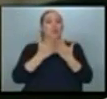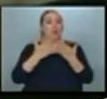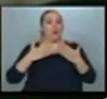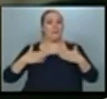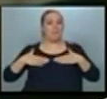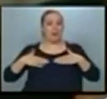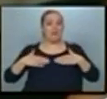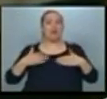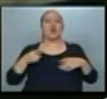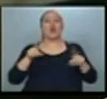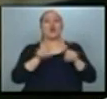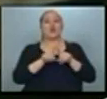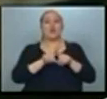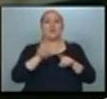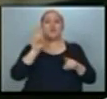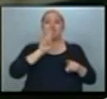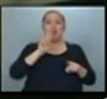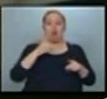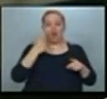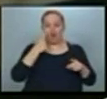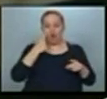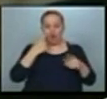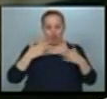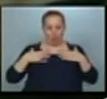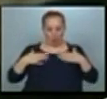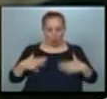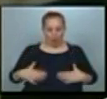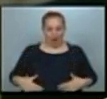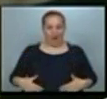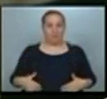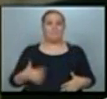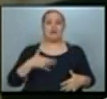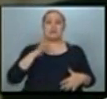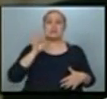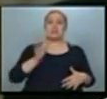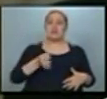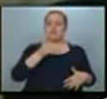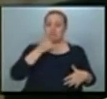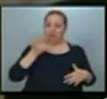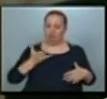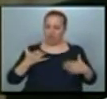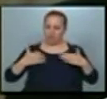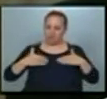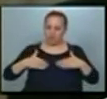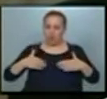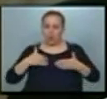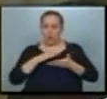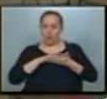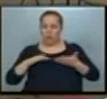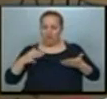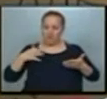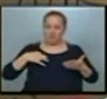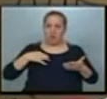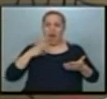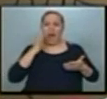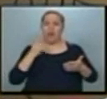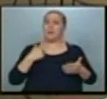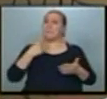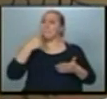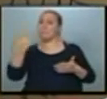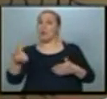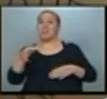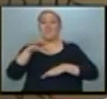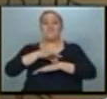manera de que las mujeres conozcamos nuestro propio cuerpo, sepamos si aparece algo nuevo y hagamos la consulta. Una enfermedad